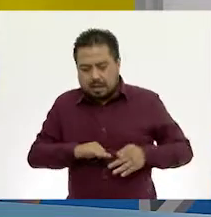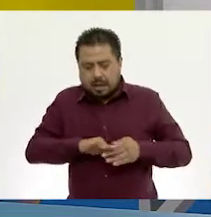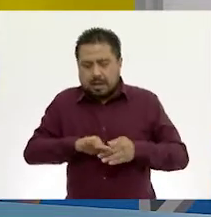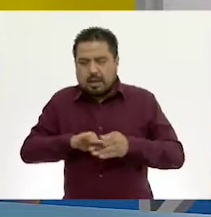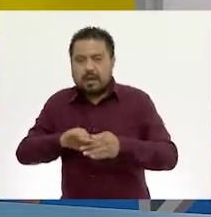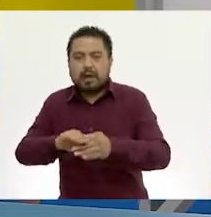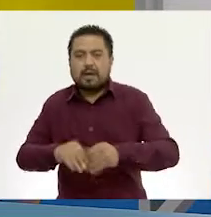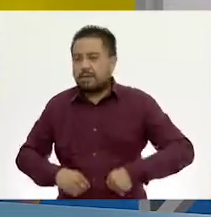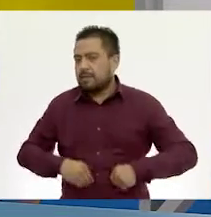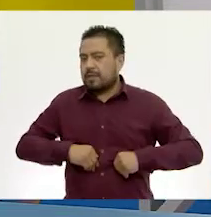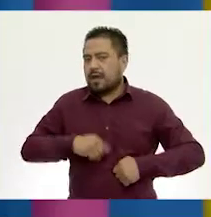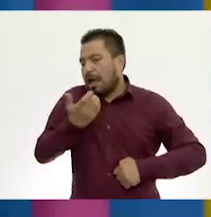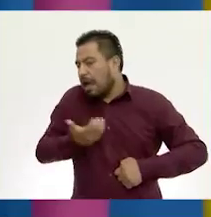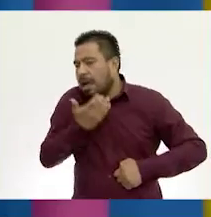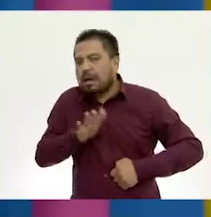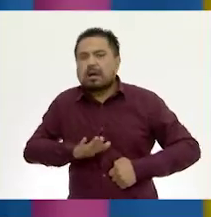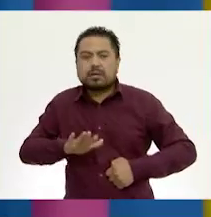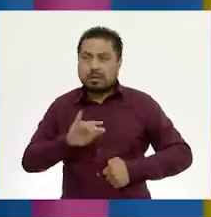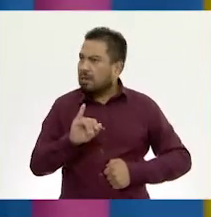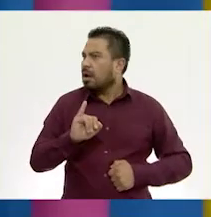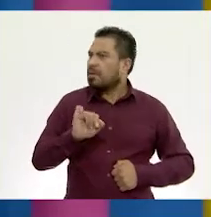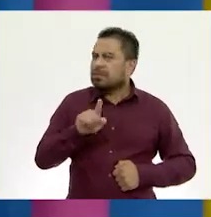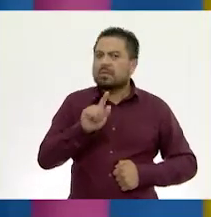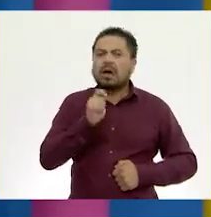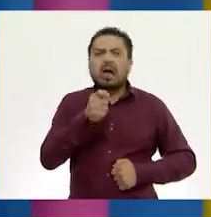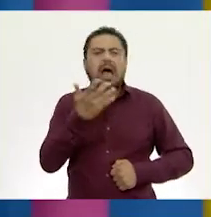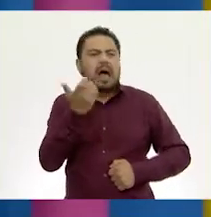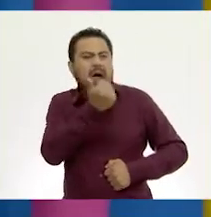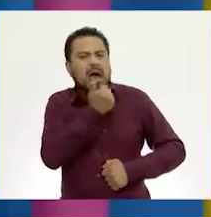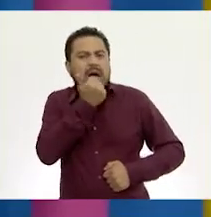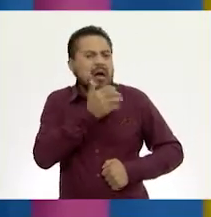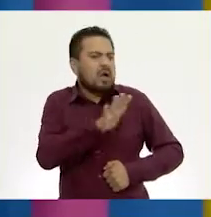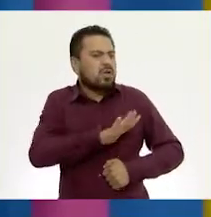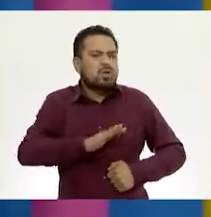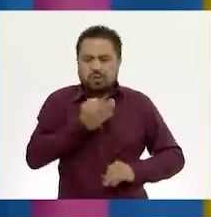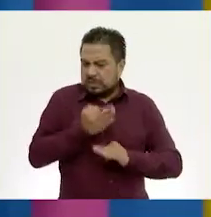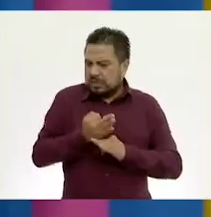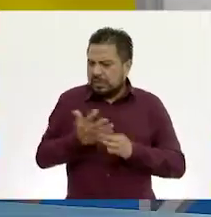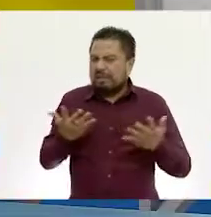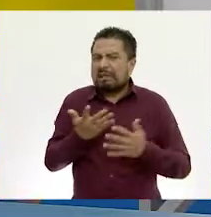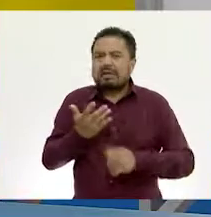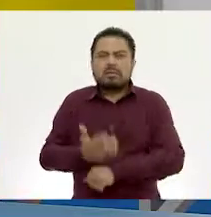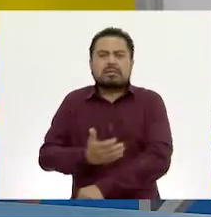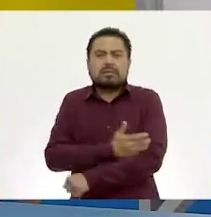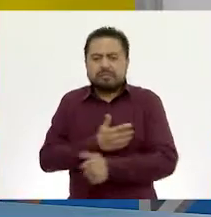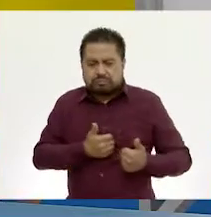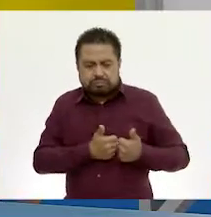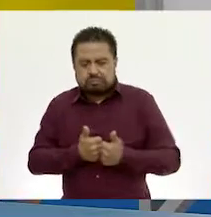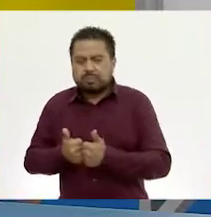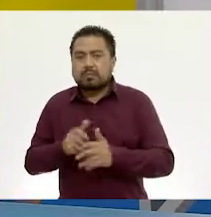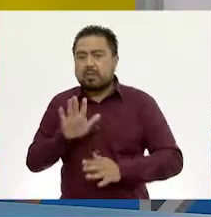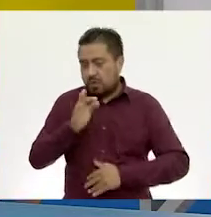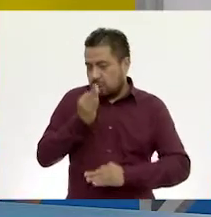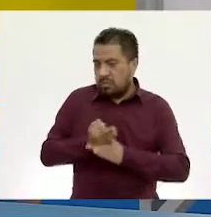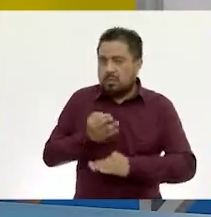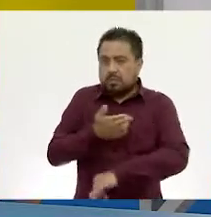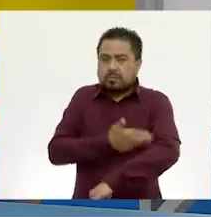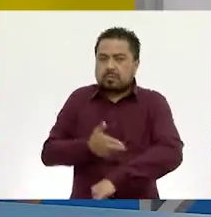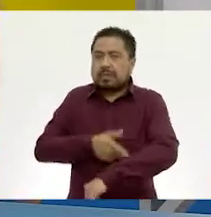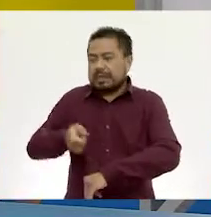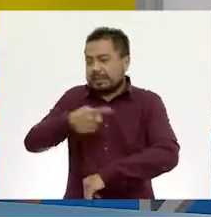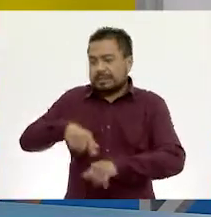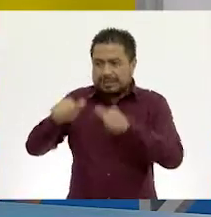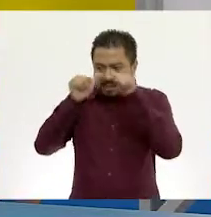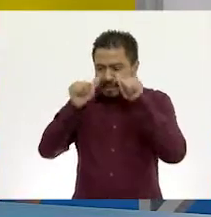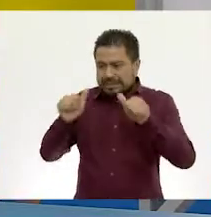nuestra vida cotidiana. Ah, sí. Y entonces, ¿qué van a hacer los alumnos y alumnas que nos acompañen? Pues hoy les vamos a pedir que sigan con mucha